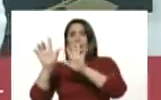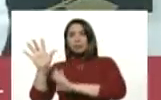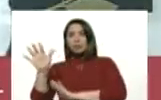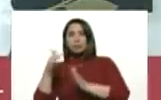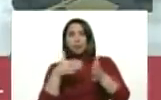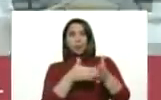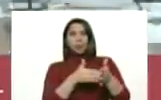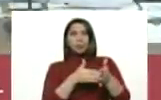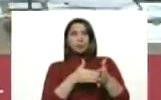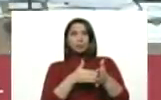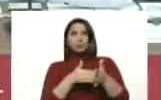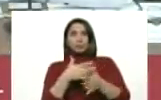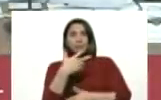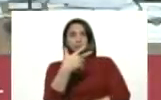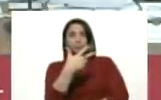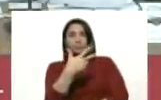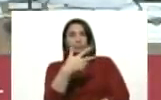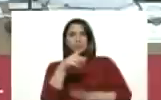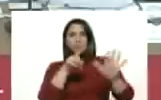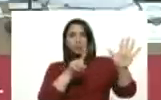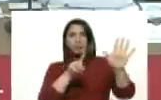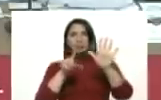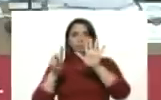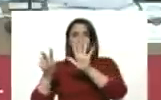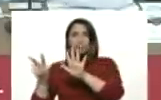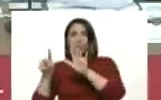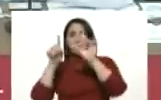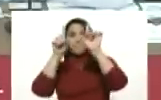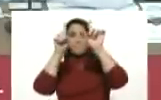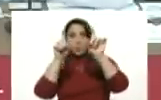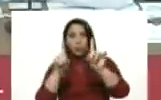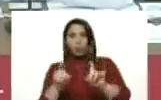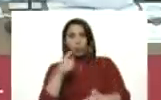.367 pruebas.